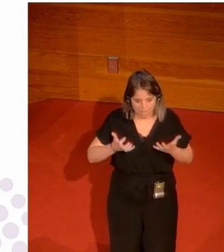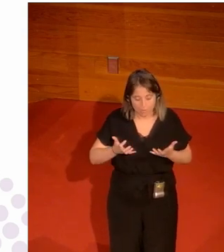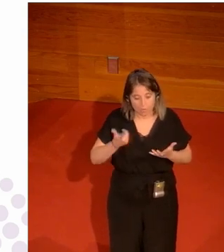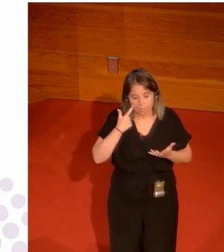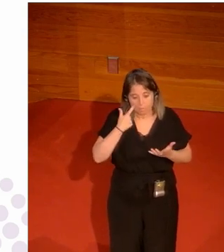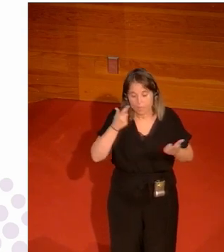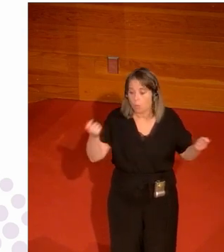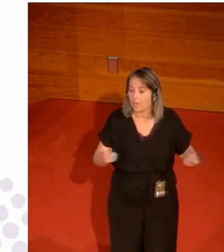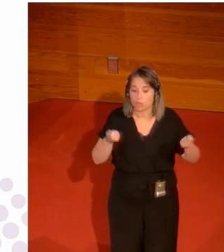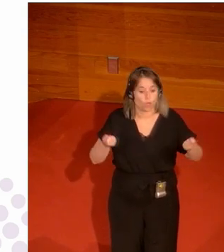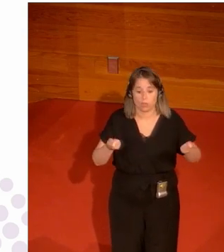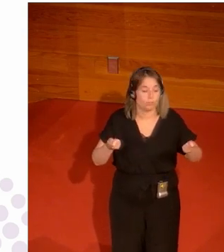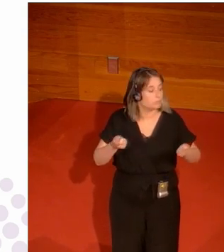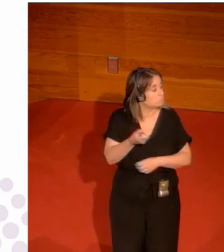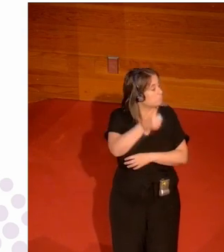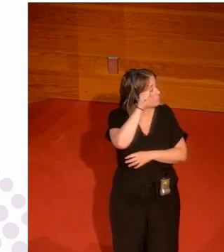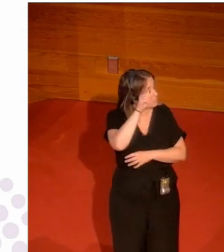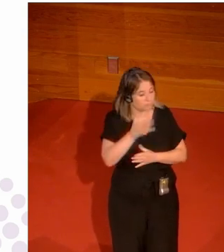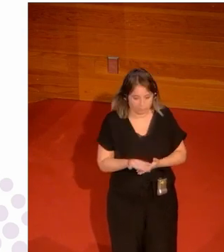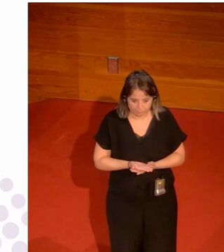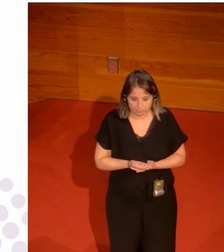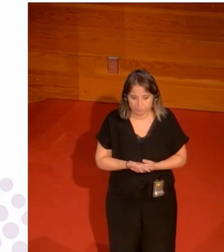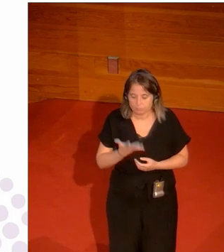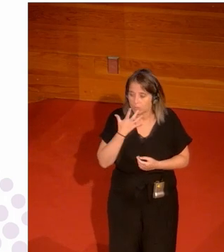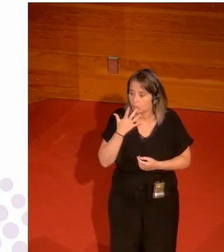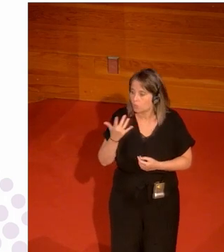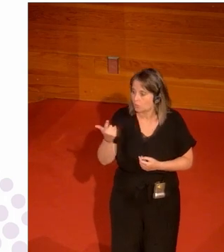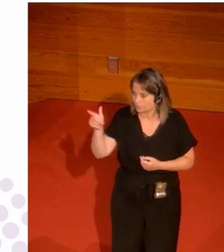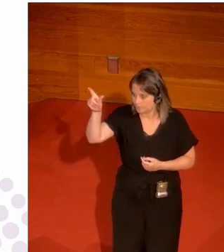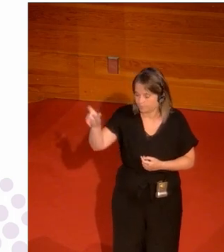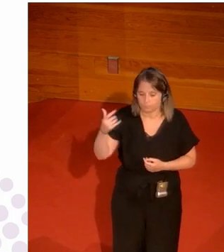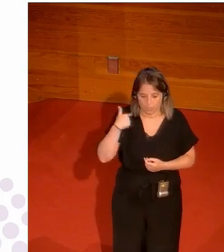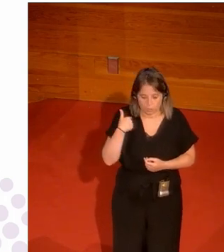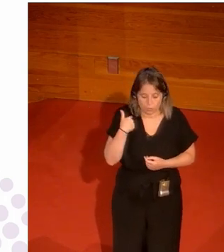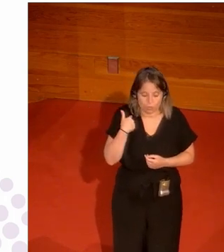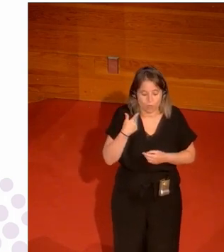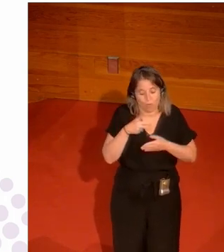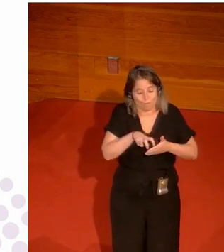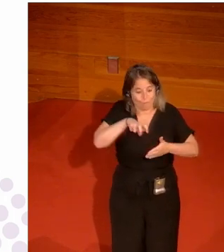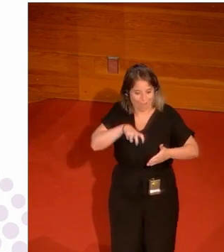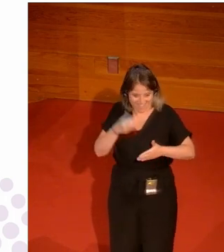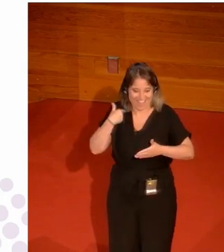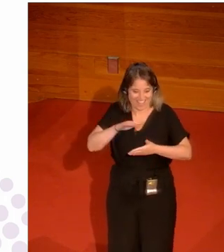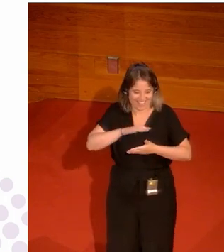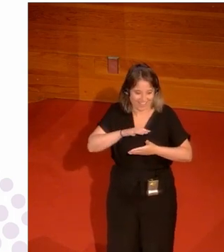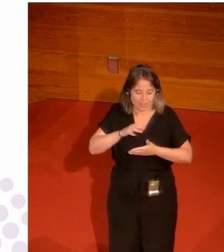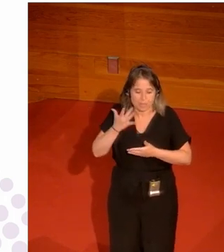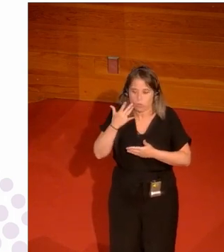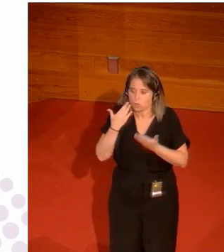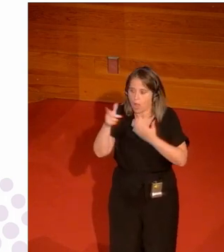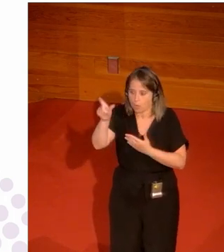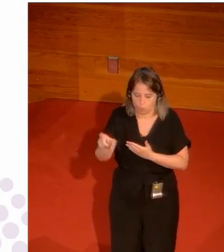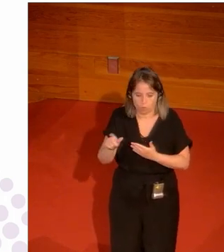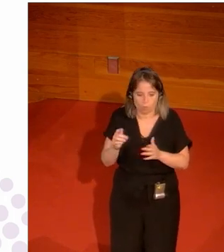medios estamos mirando otro lado exacto pero yo yo hace mucho tiempo que estoy digamos desde la barrera pero hablando con Olga